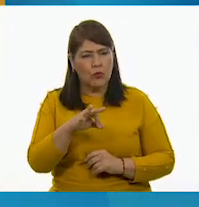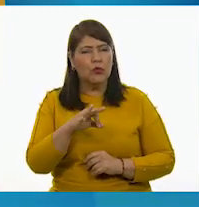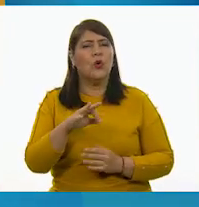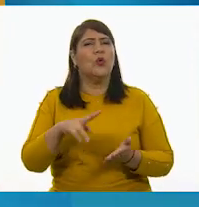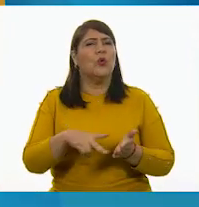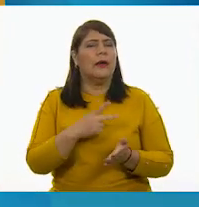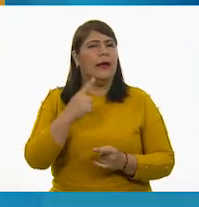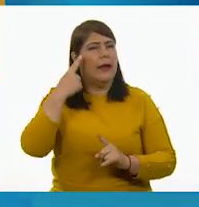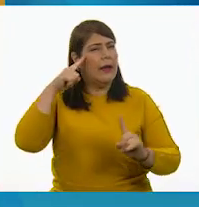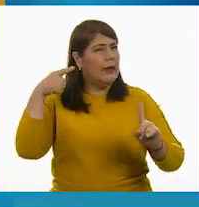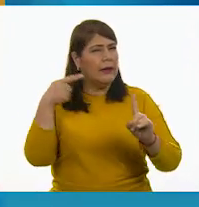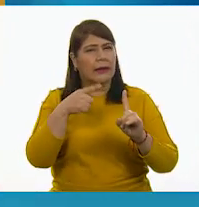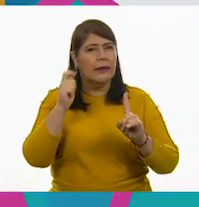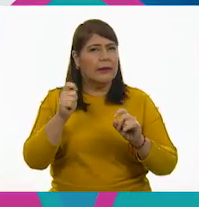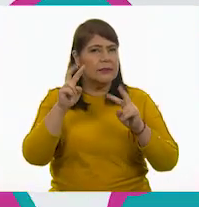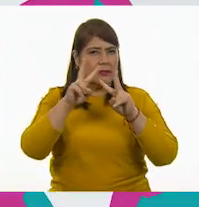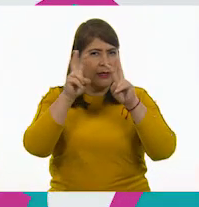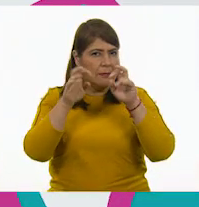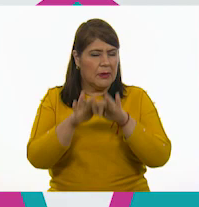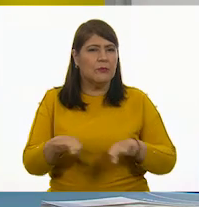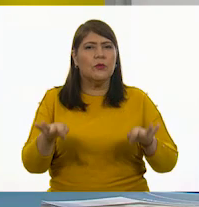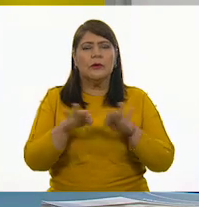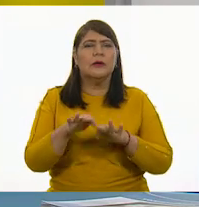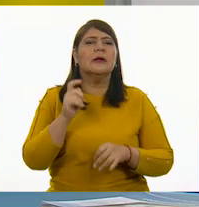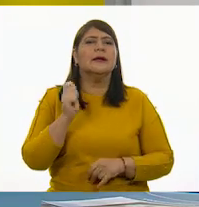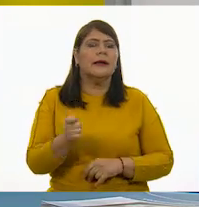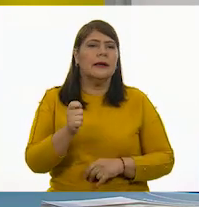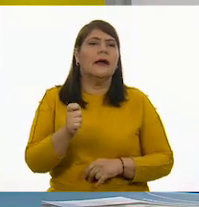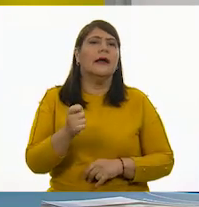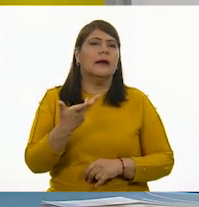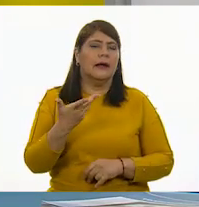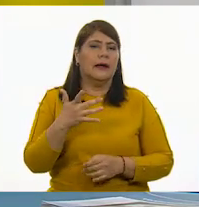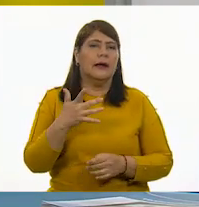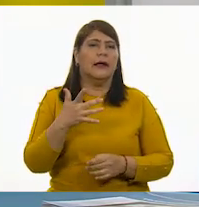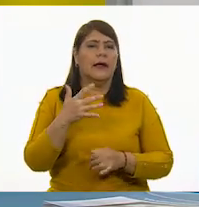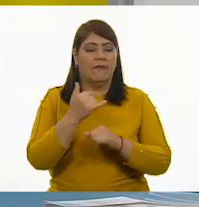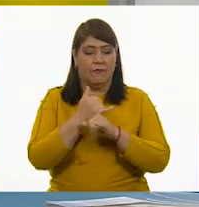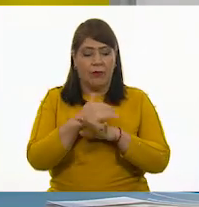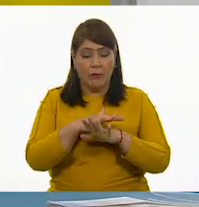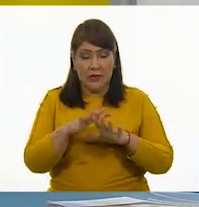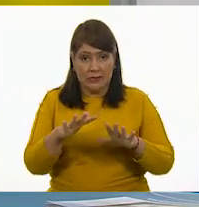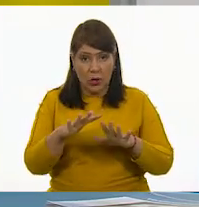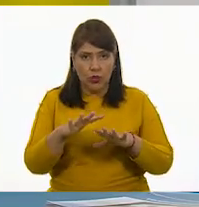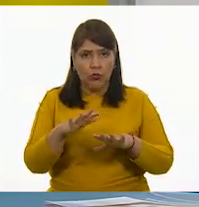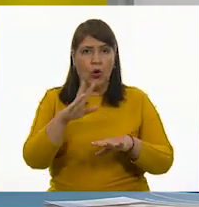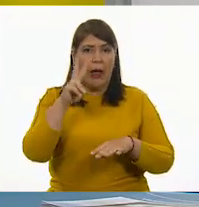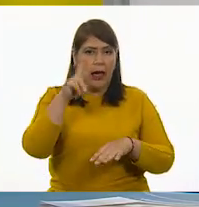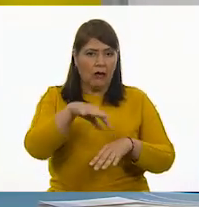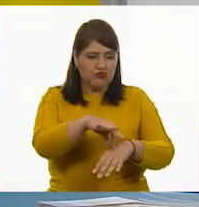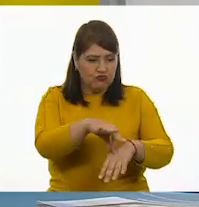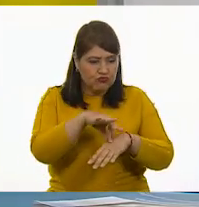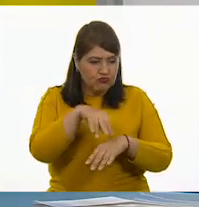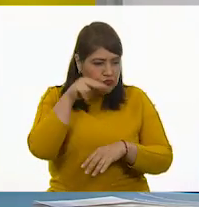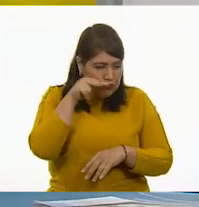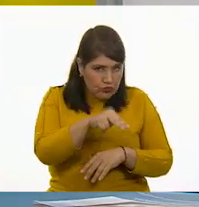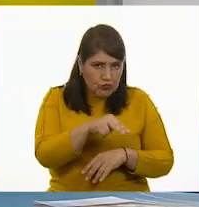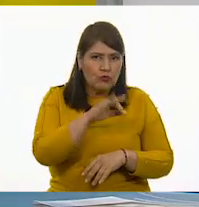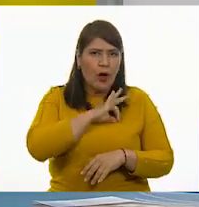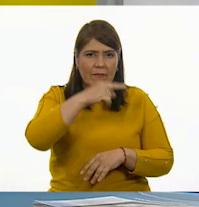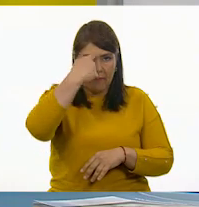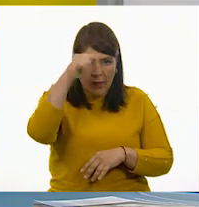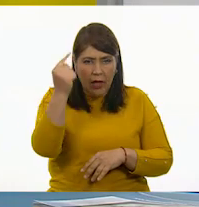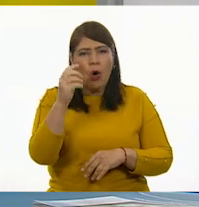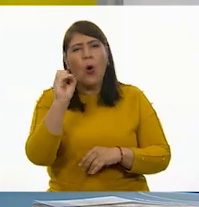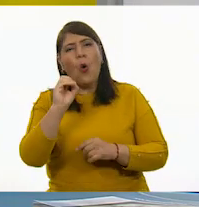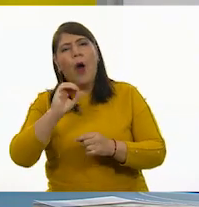el tema central es esa información explícita e implícita que hay, tanto